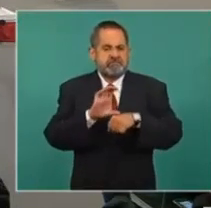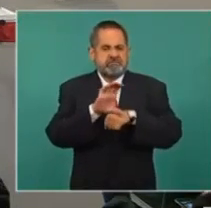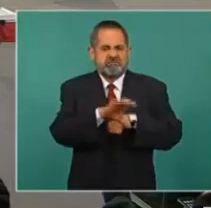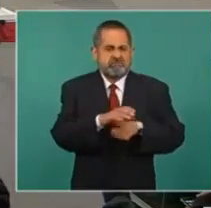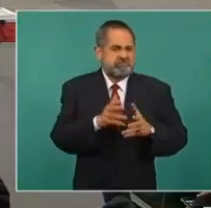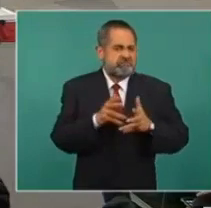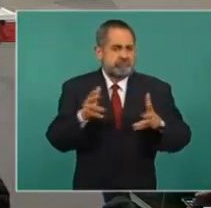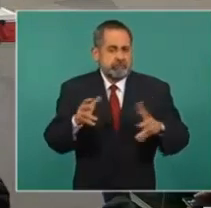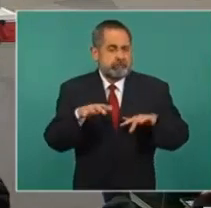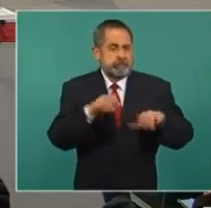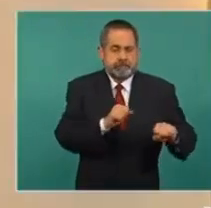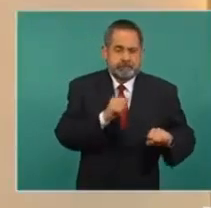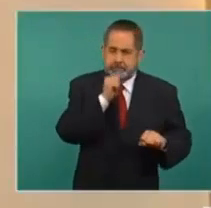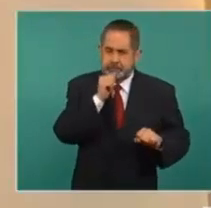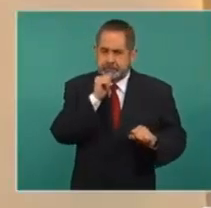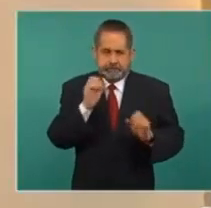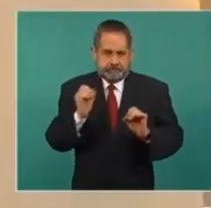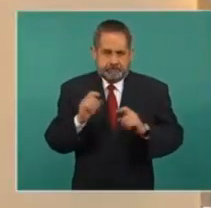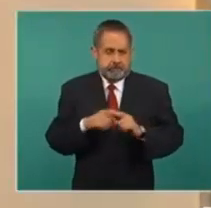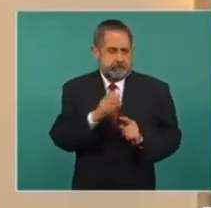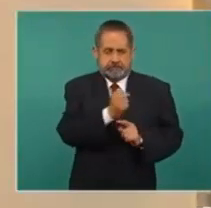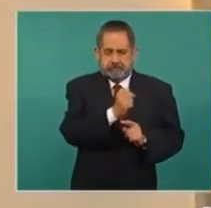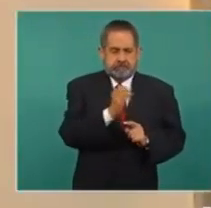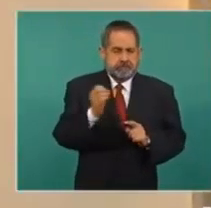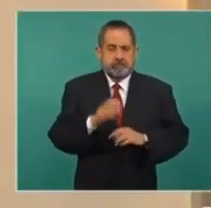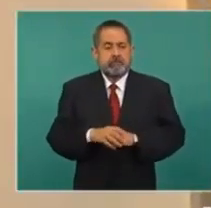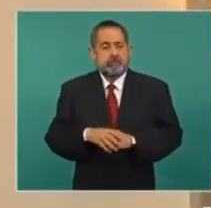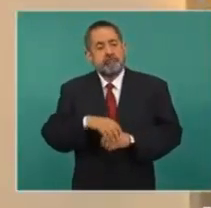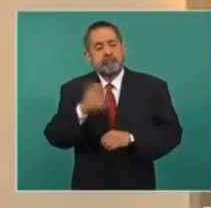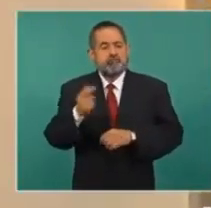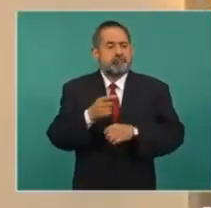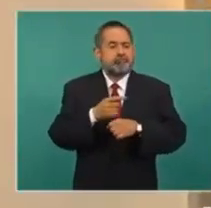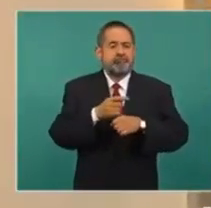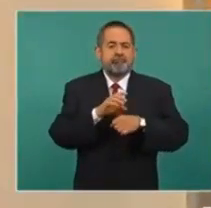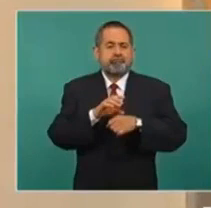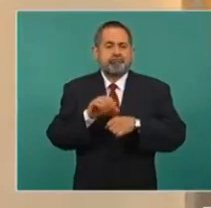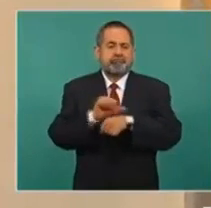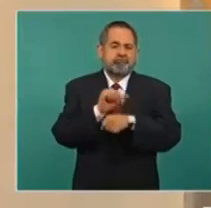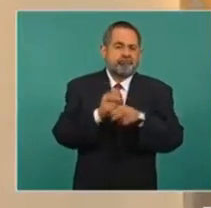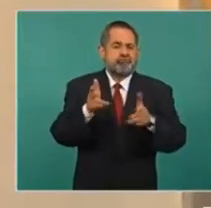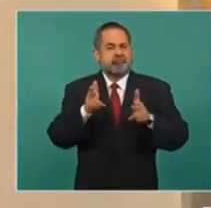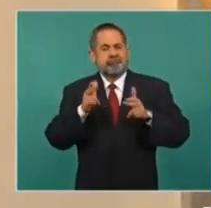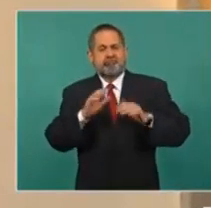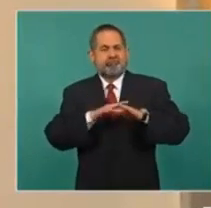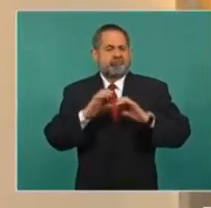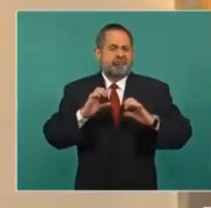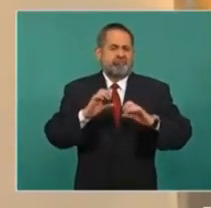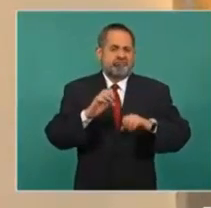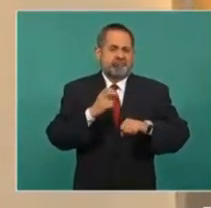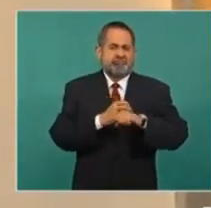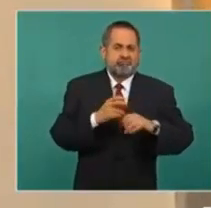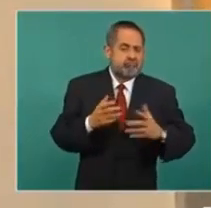hubo aseguramientos. En septiembre y en octubre. En autotanques, sí, en septiembre se aseguró